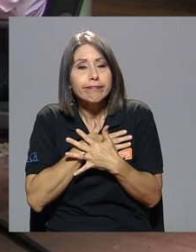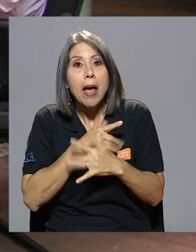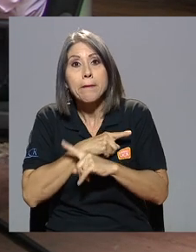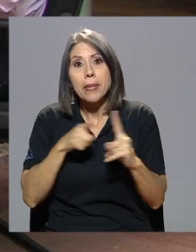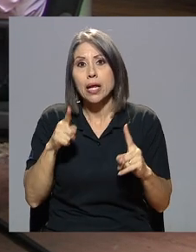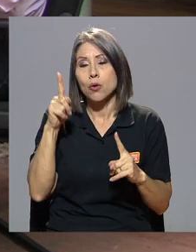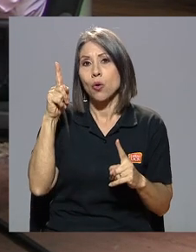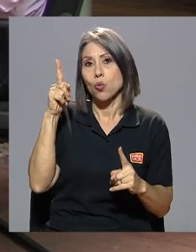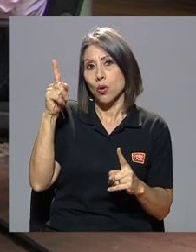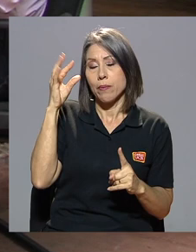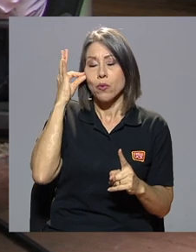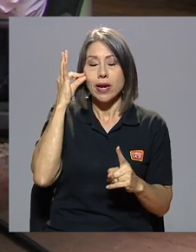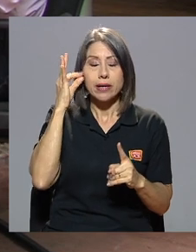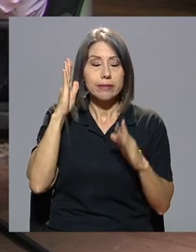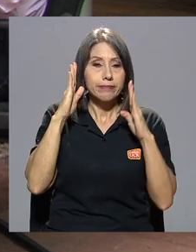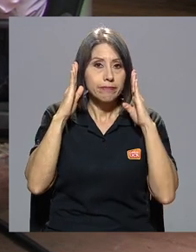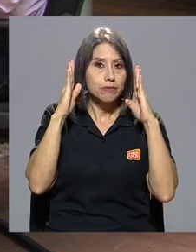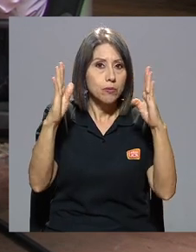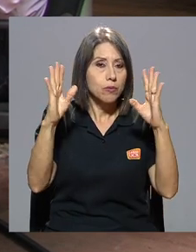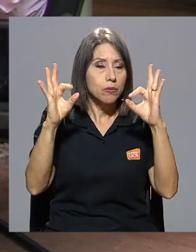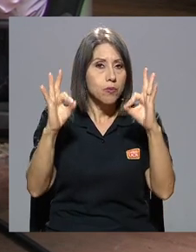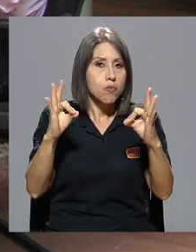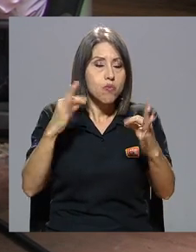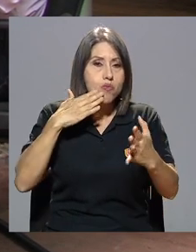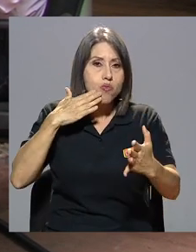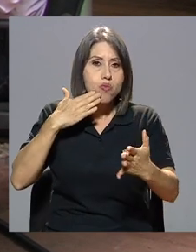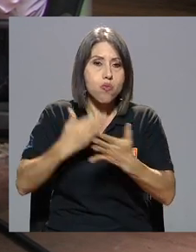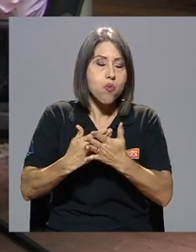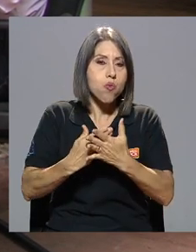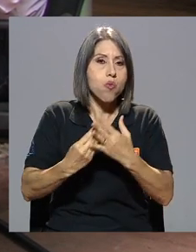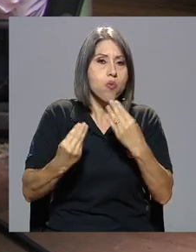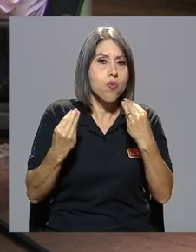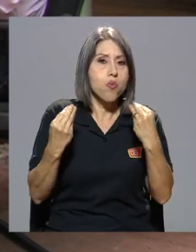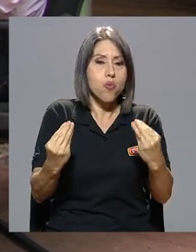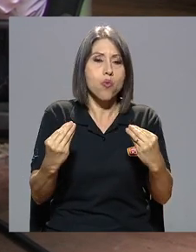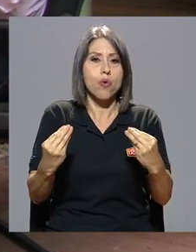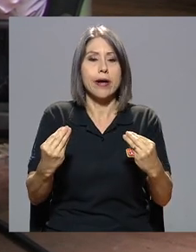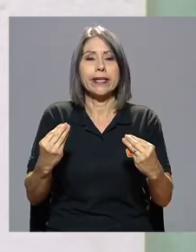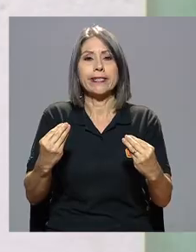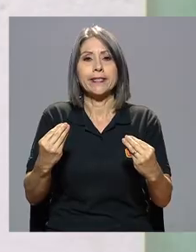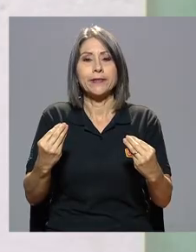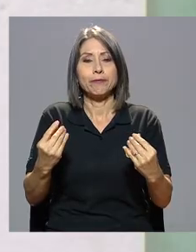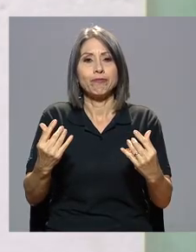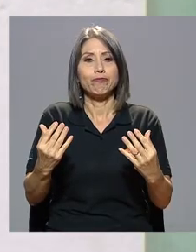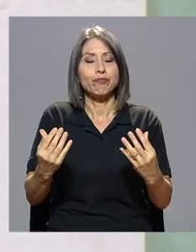Pero era una mujer atentísima, buenísima. y sumamente